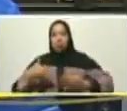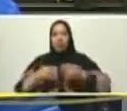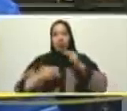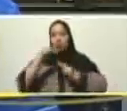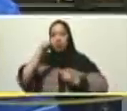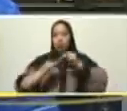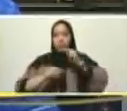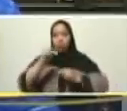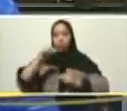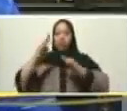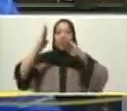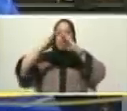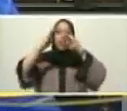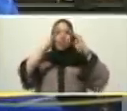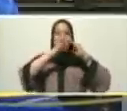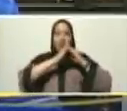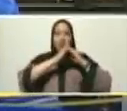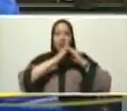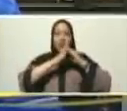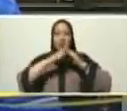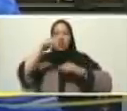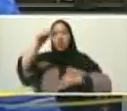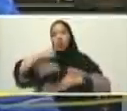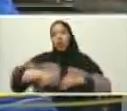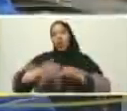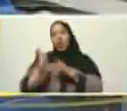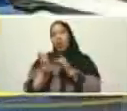más estamos en el mes de abril